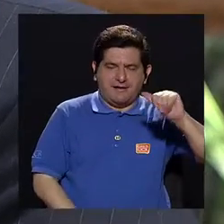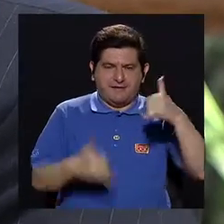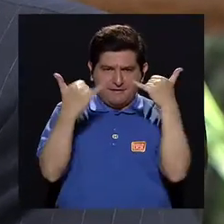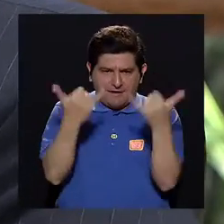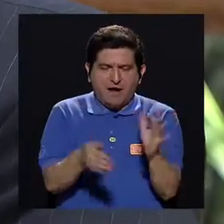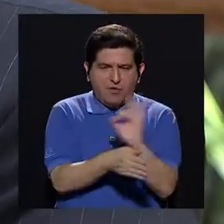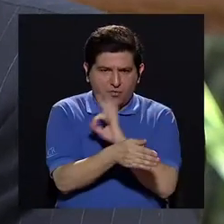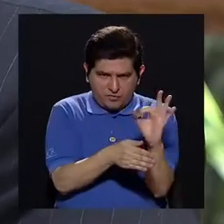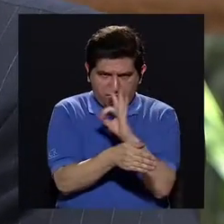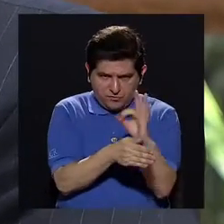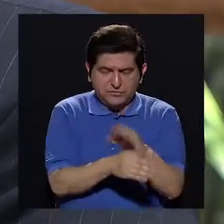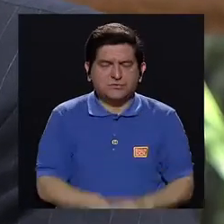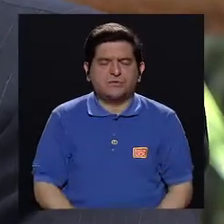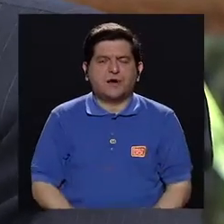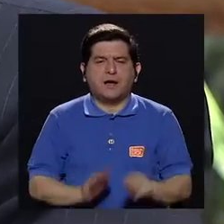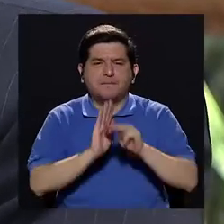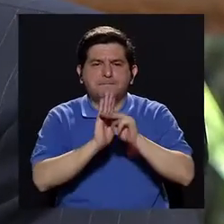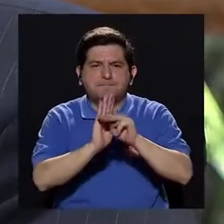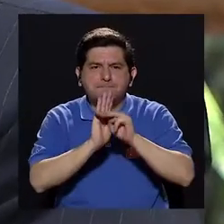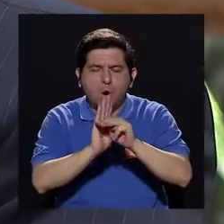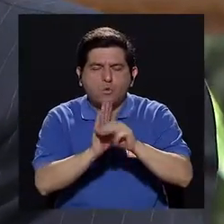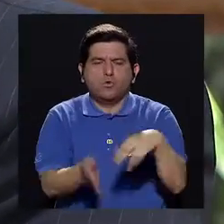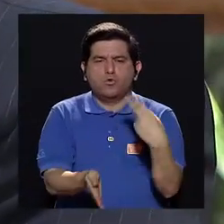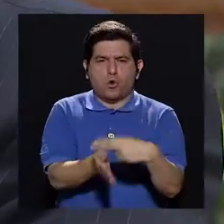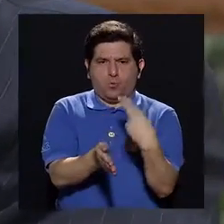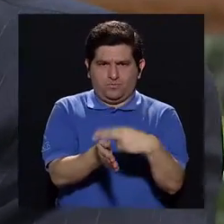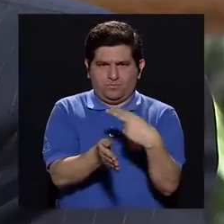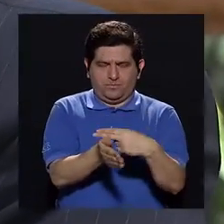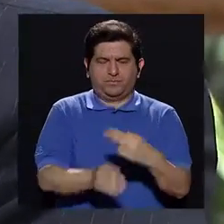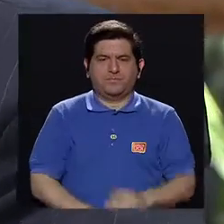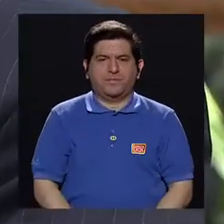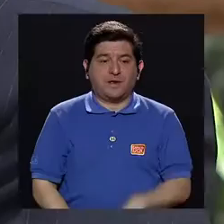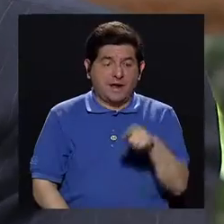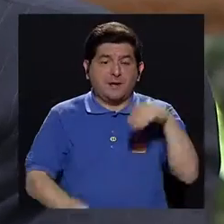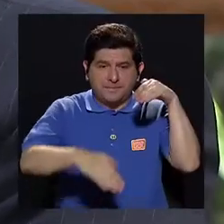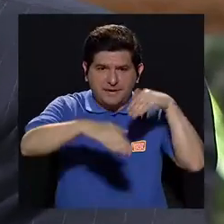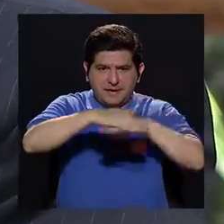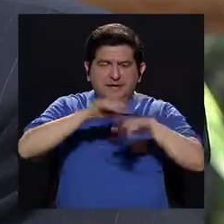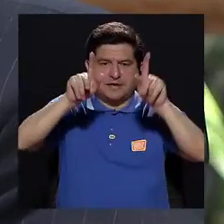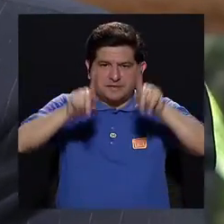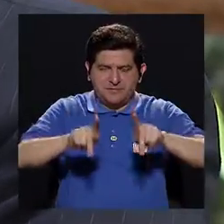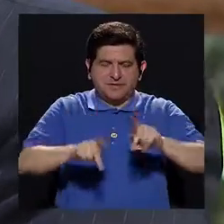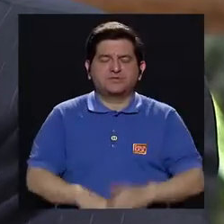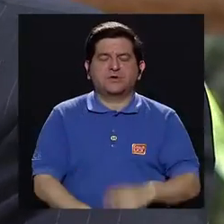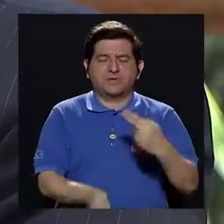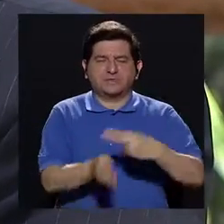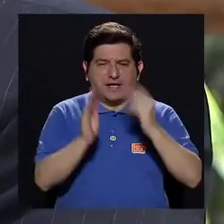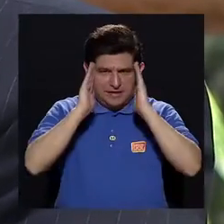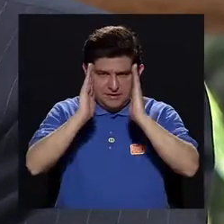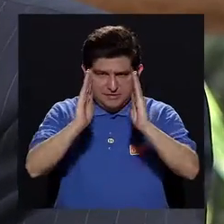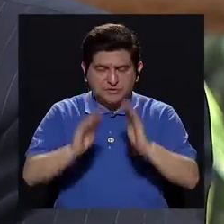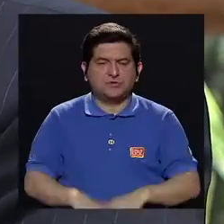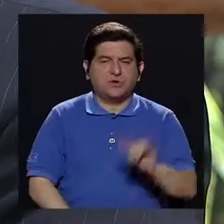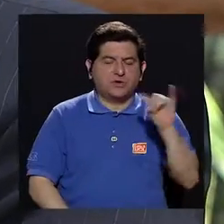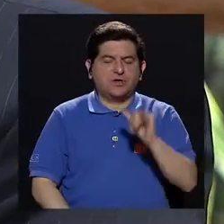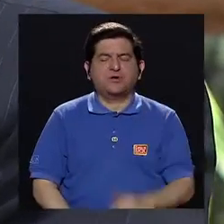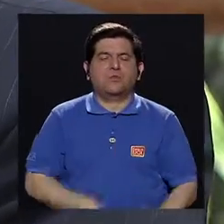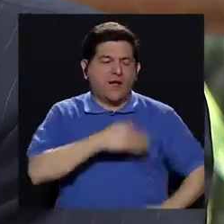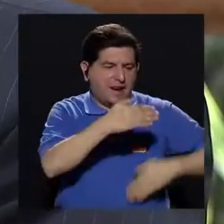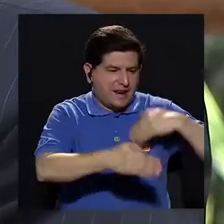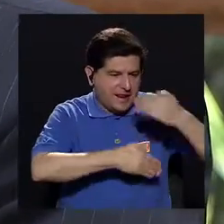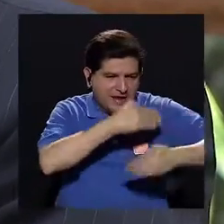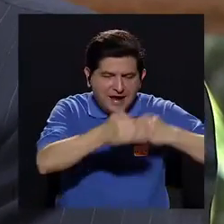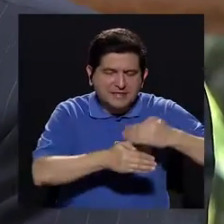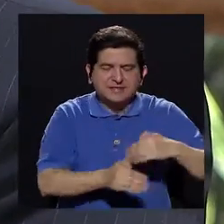estos momentos en funcionamiento el módulo hospitalario, que es el módulo de entrenamiento de gestión hospitalaria. Tiene el módulo de